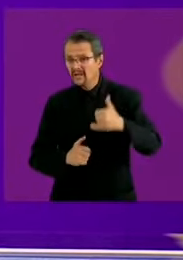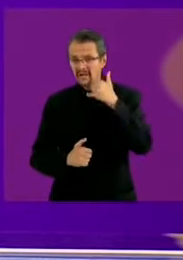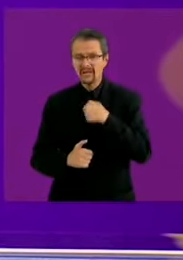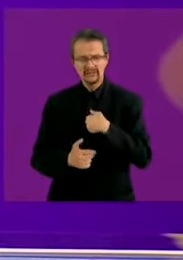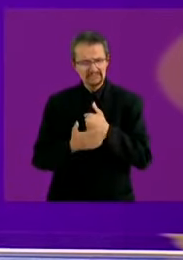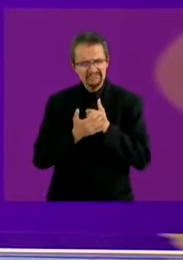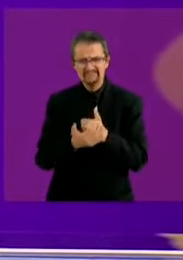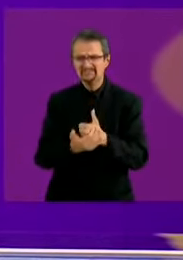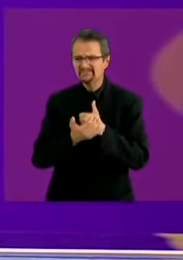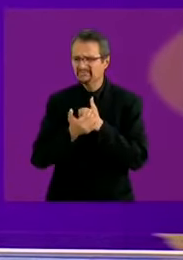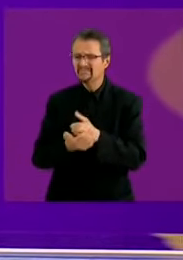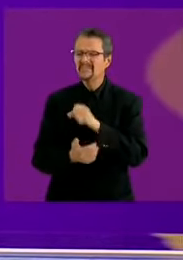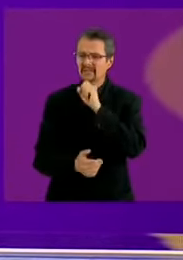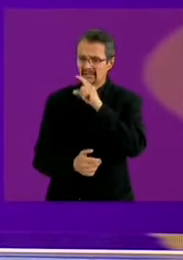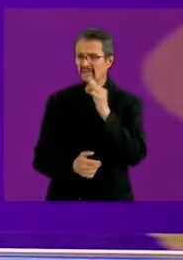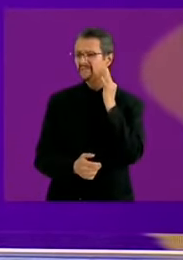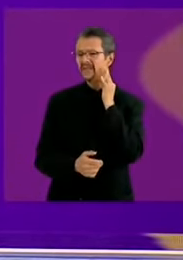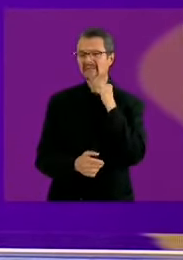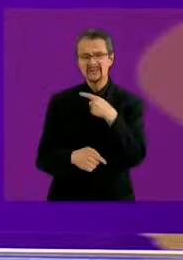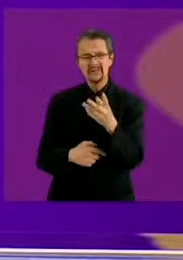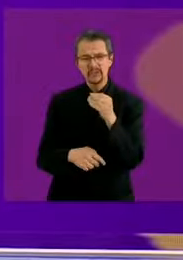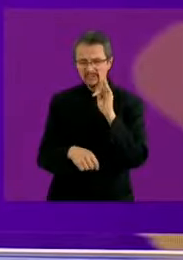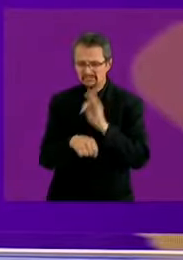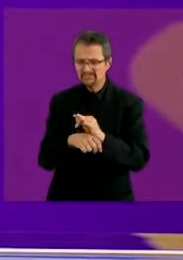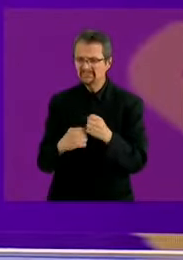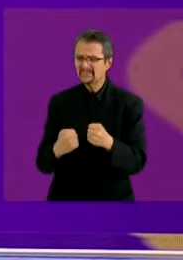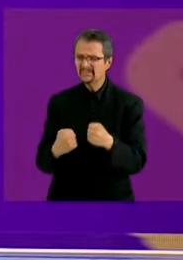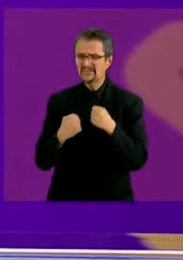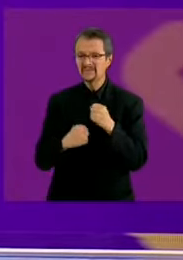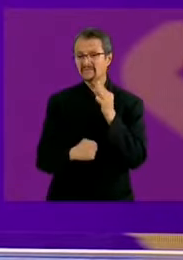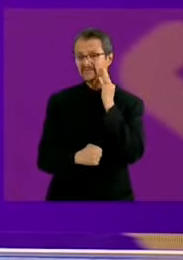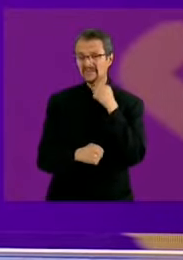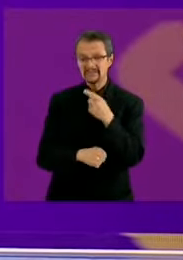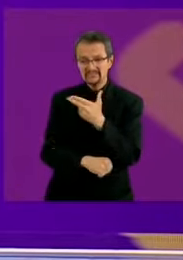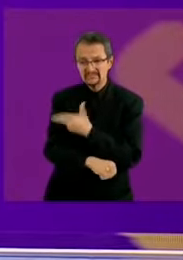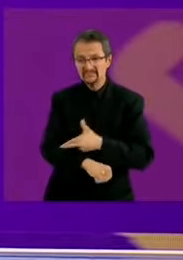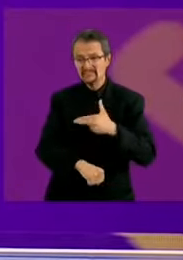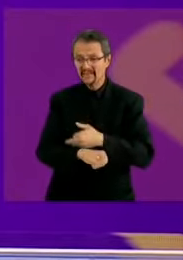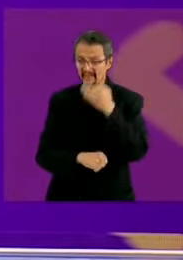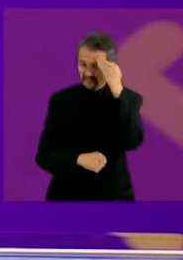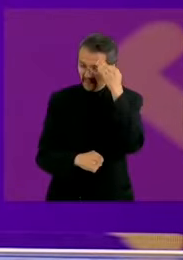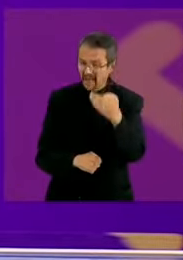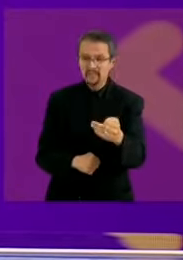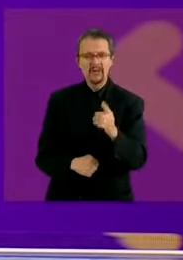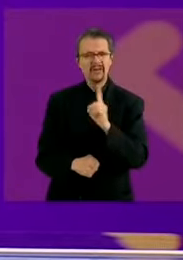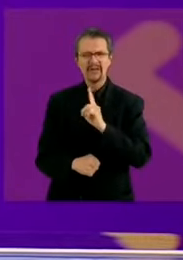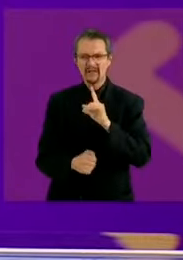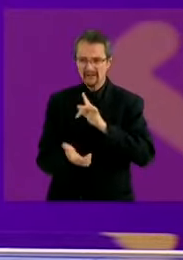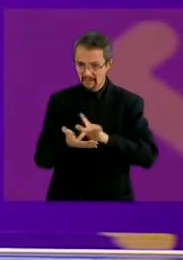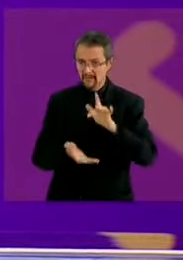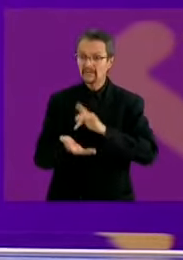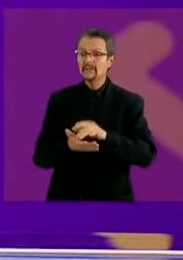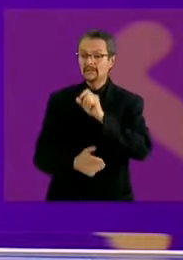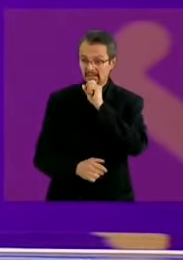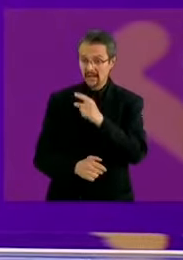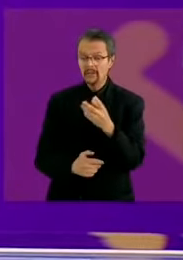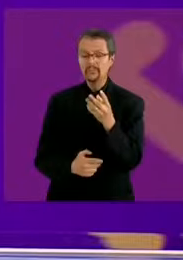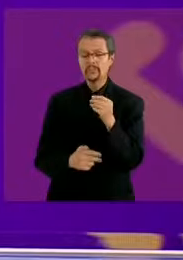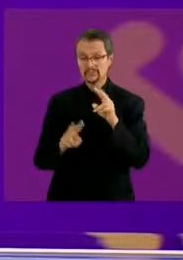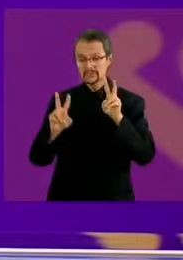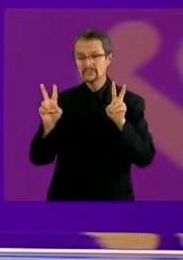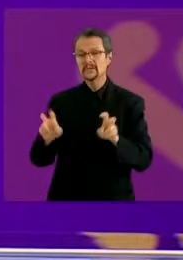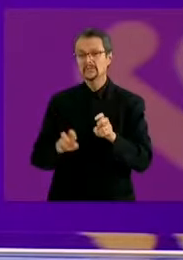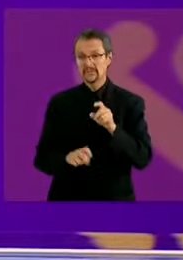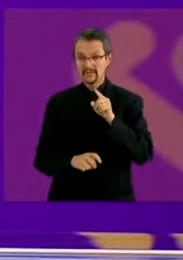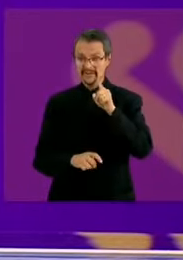las fiscalías porque ahí están atorados muchos de los asuntos, muchos delitos menores y los vamos a mandar a la justicia cívica para que podamos